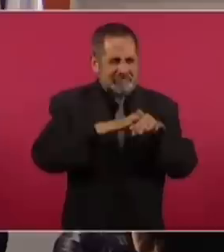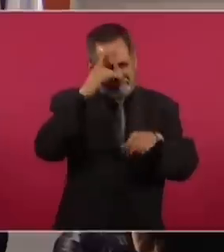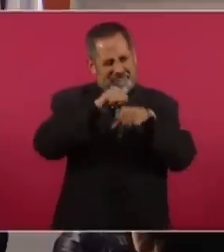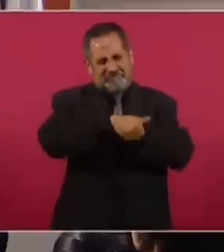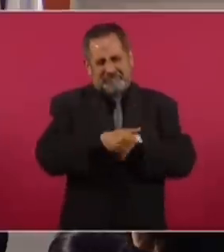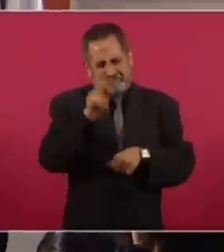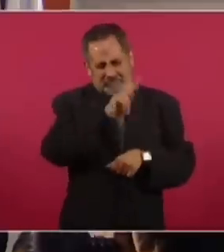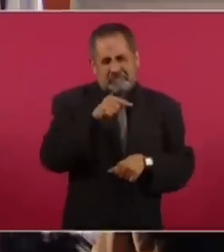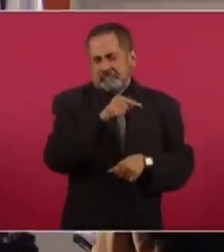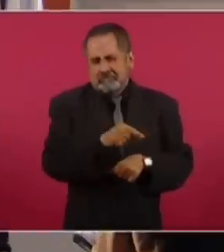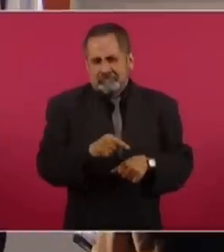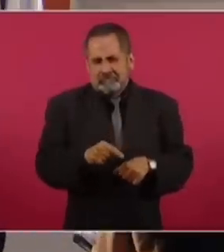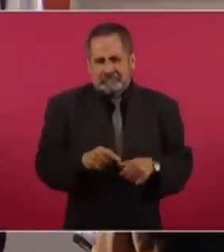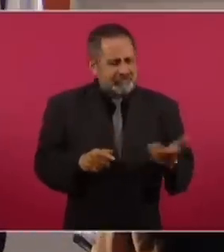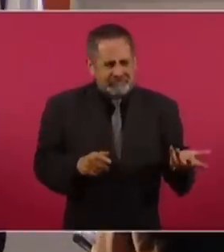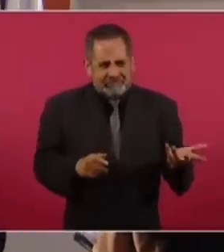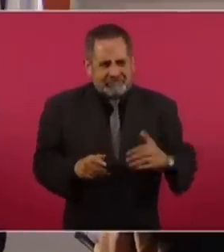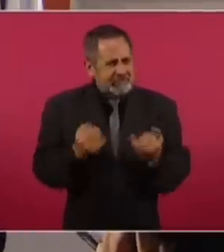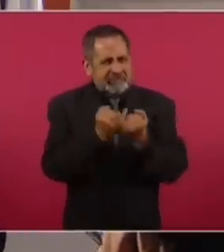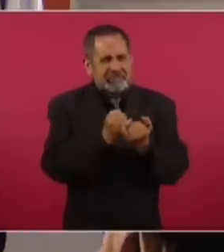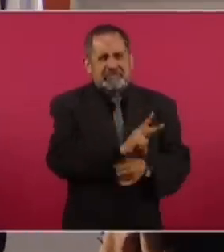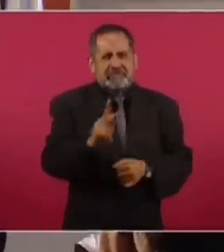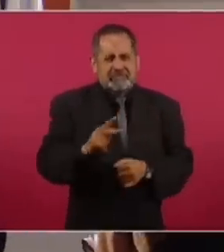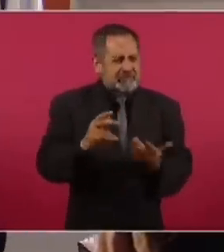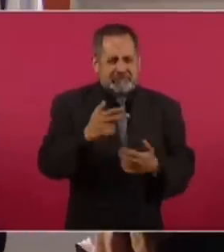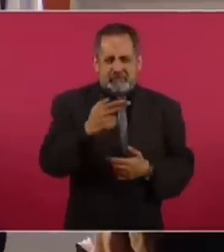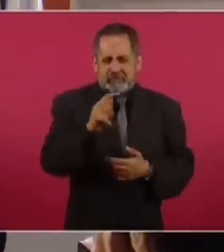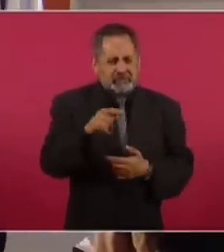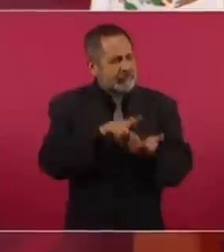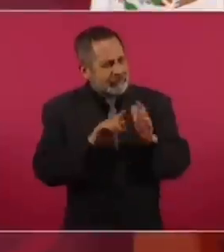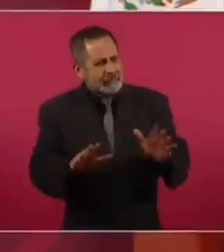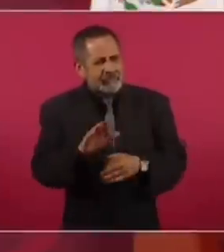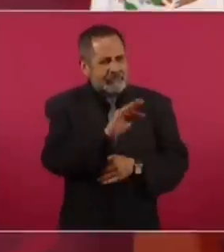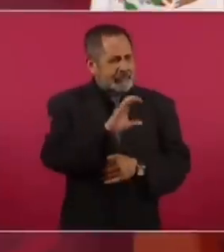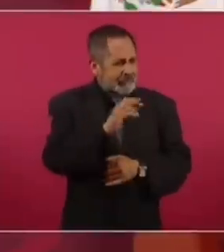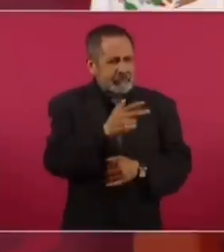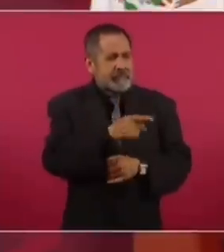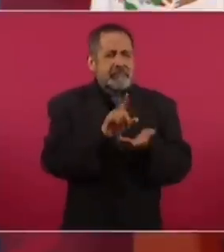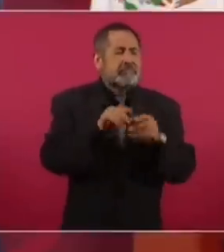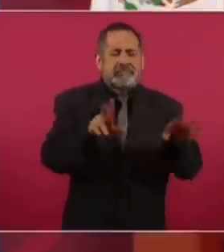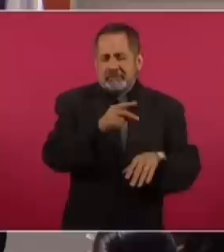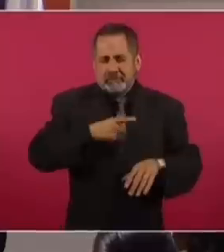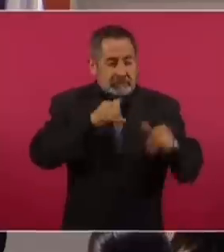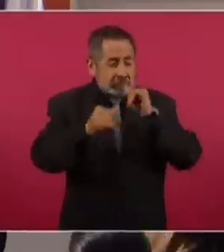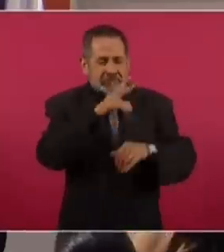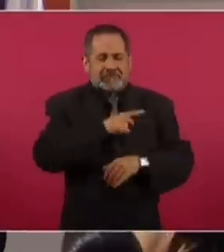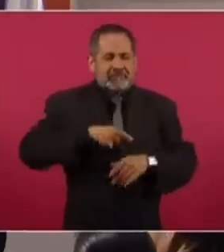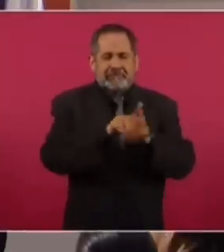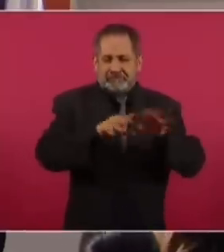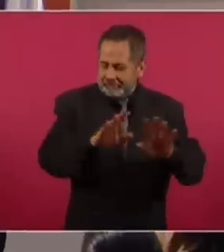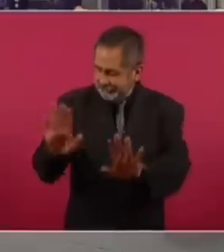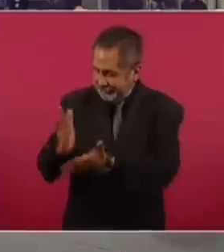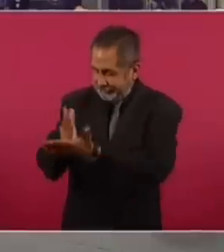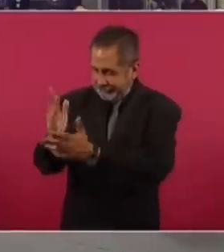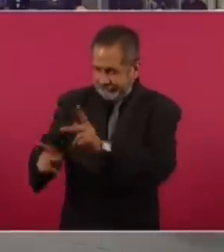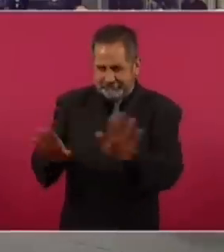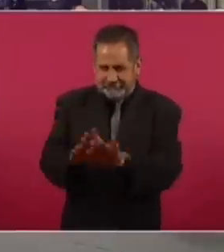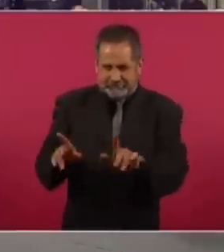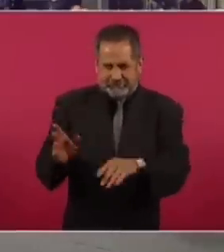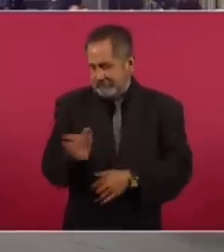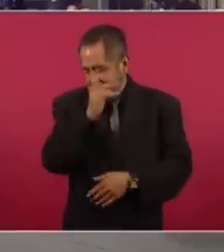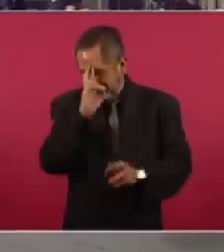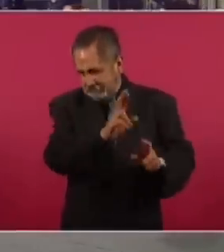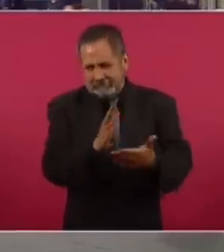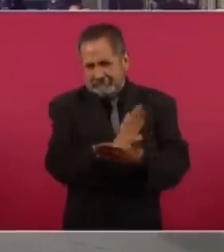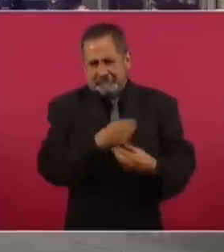frentón, bueno, mucho más frentón que él, pero más loco que Victoriano Huerta. Ya cálmate, Calderón. Cuando tomes, no tuites, tranquilízate. Esa es, esa no es, esa